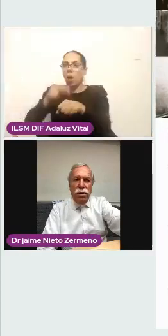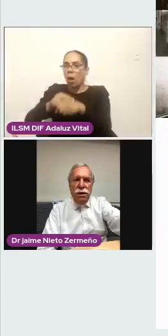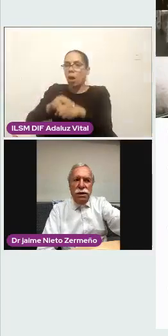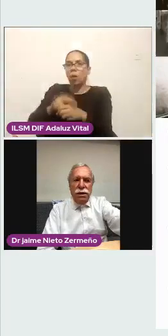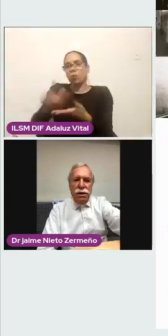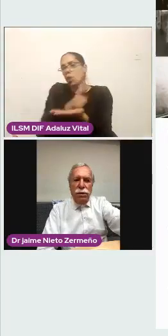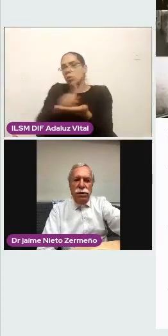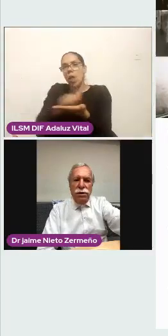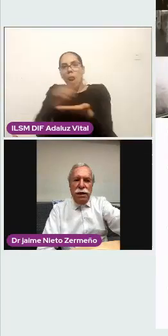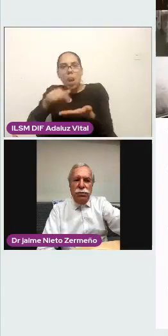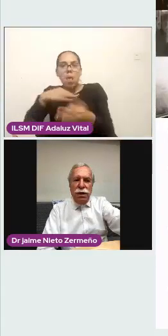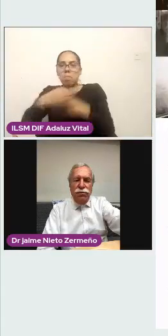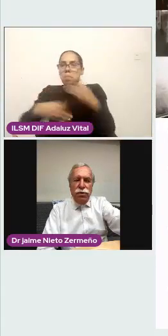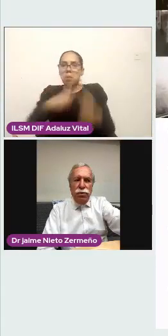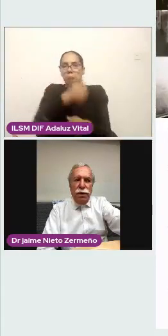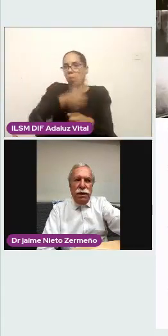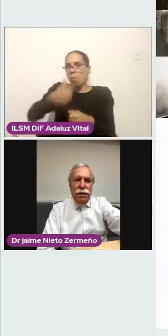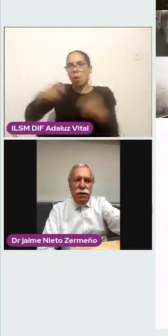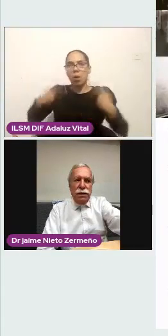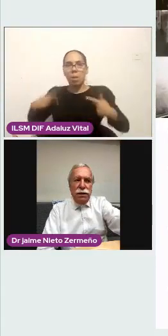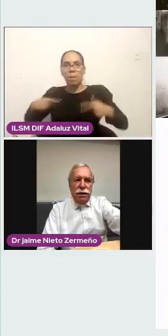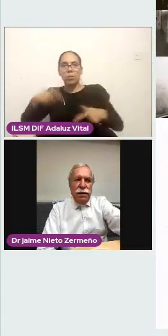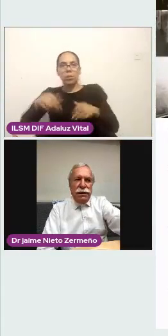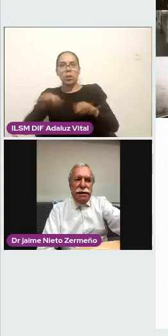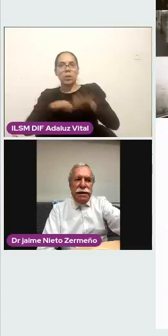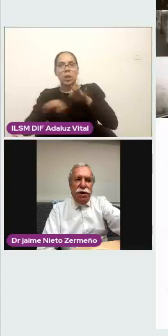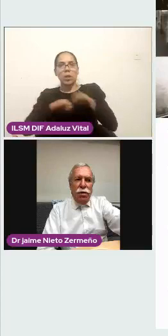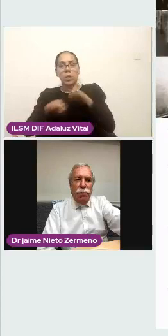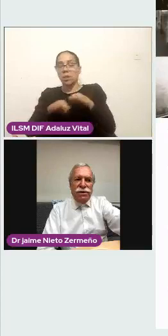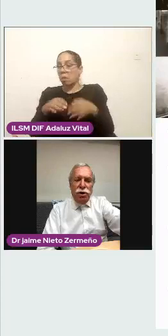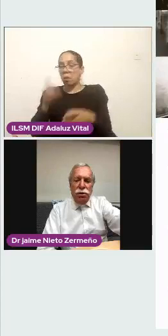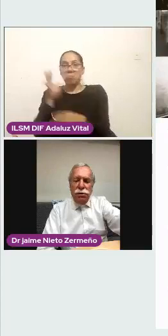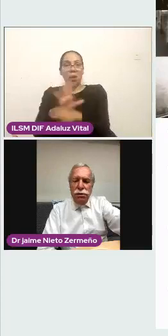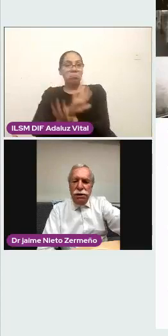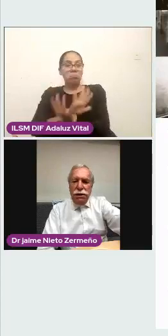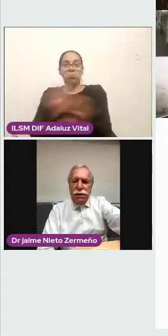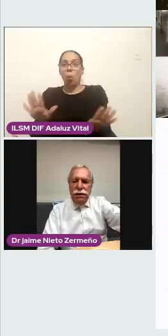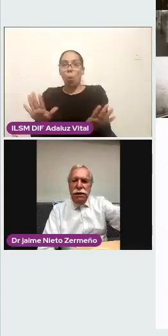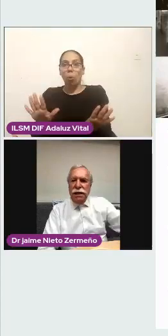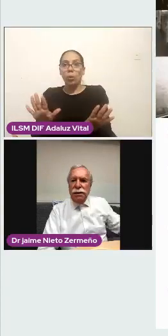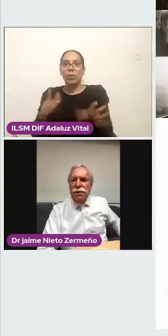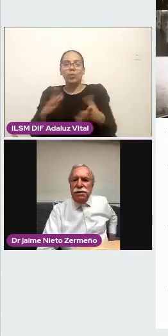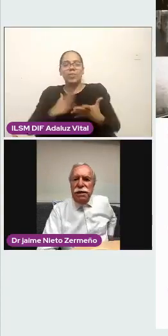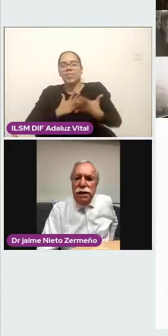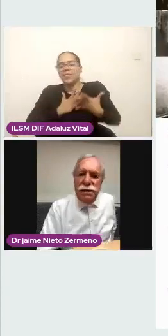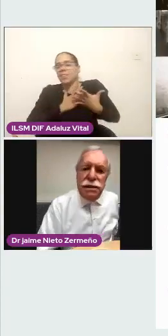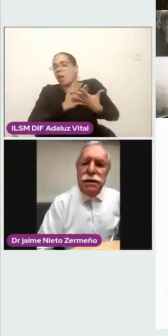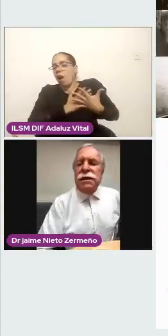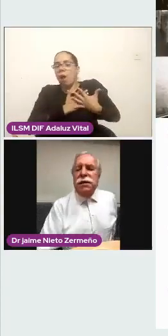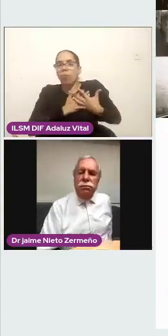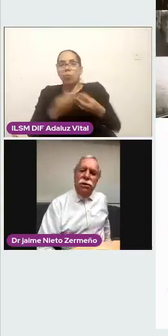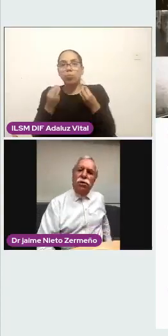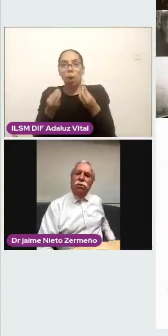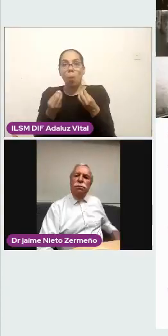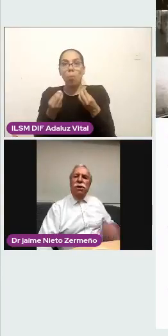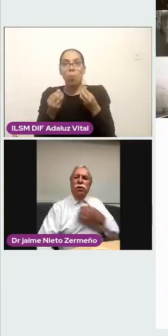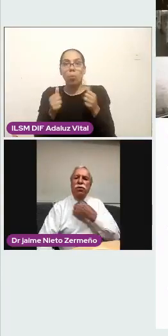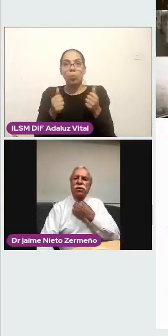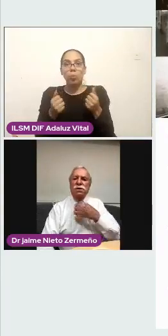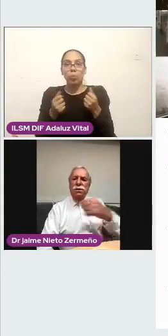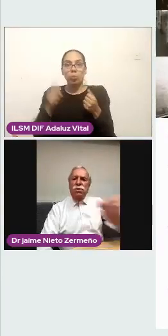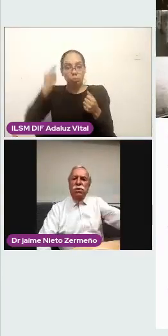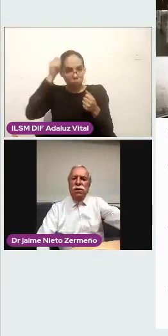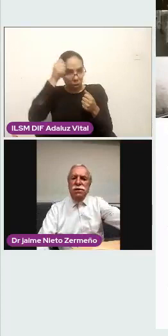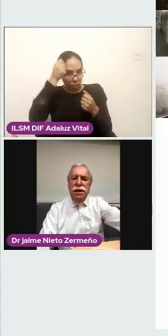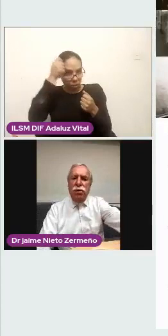único. Y, bueno, y tenemos la fortuna de atender con pasión. Y déjenme decirles que me